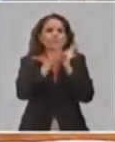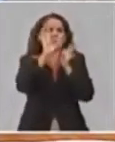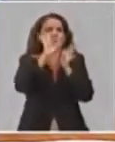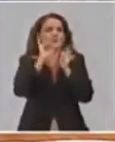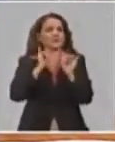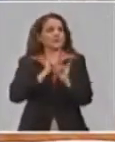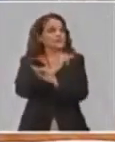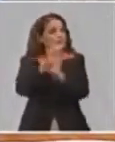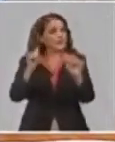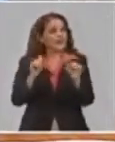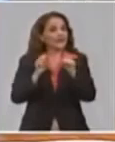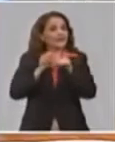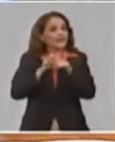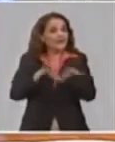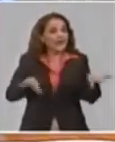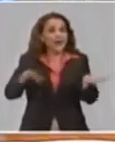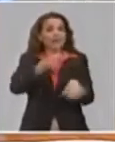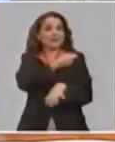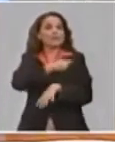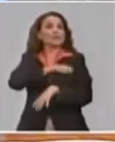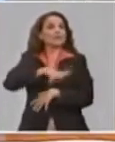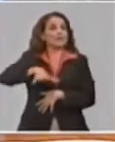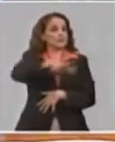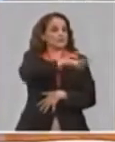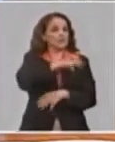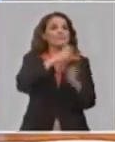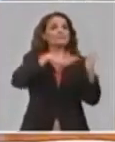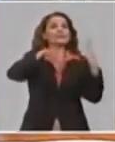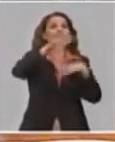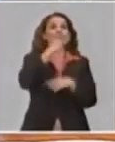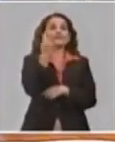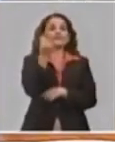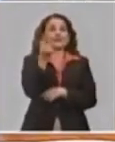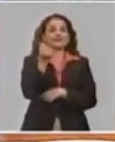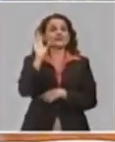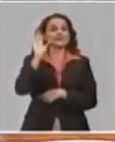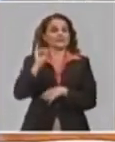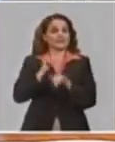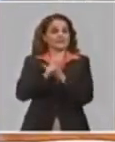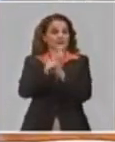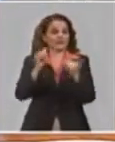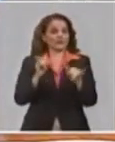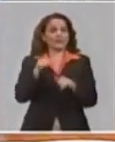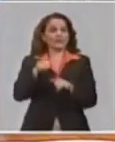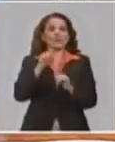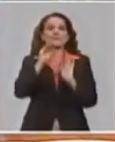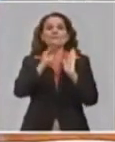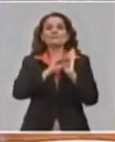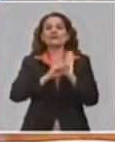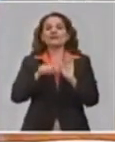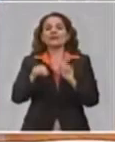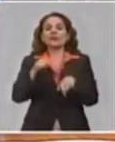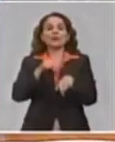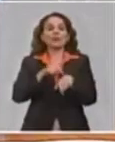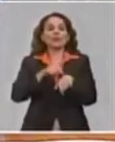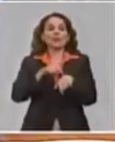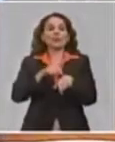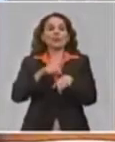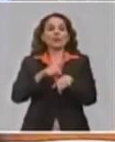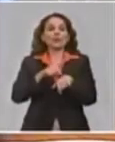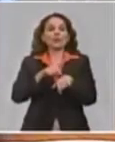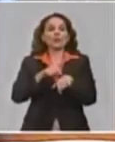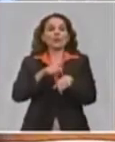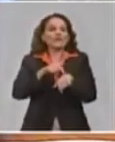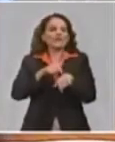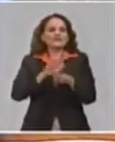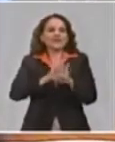a la población. Porque el Ministerio de Finanzas y Precios primeramente había dispuesto que estas medidas tenían un periodo de vigencia hasta